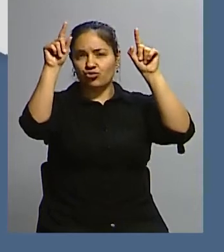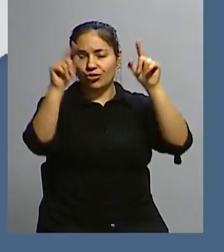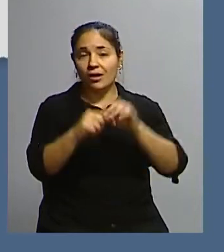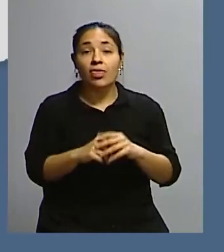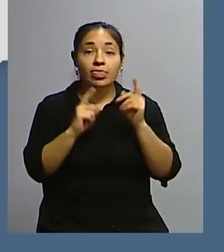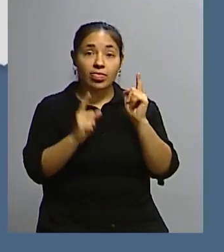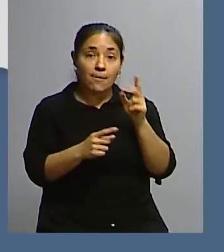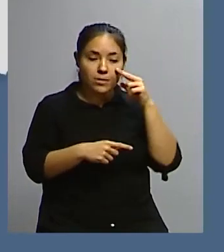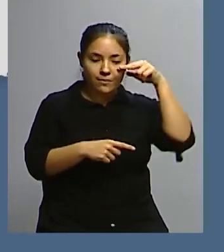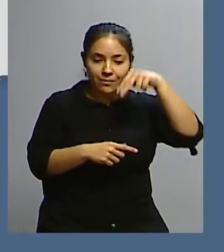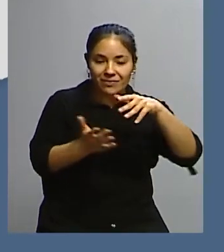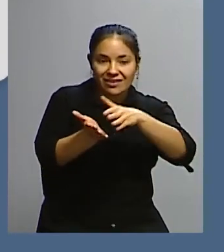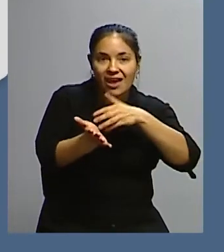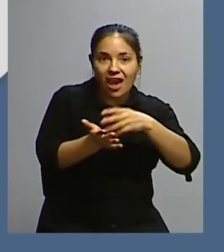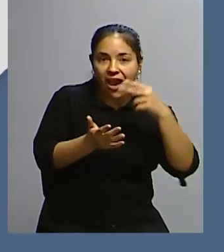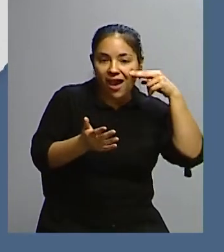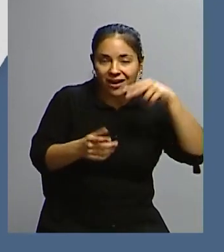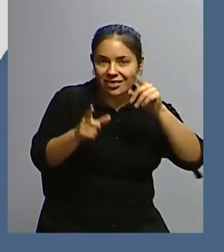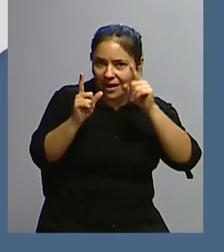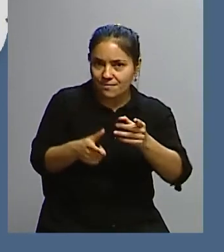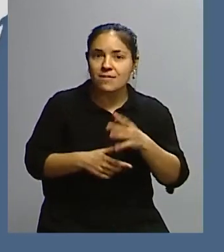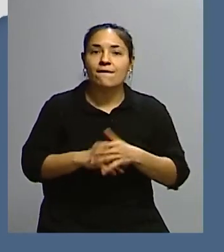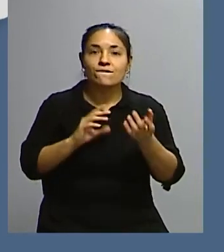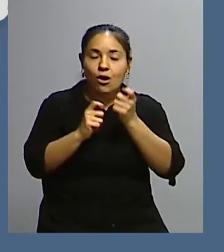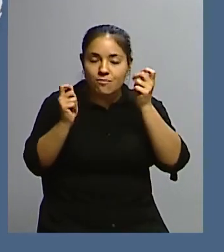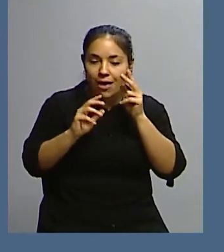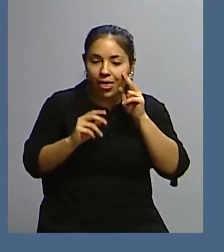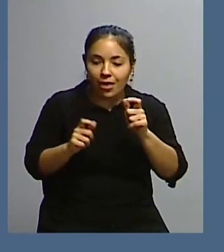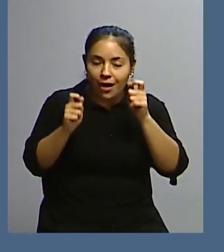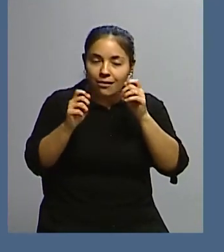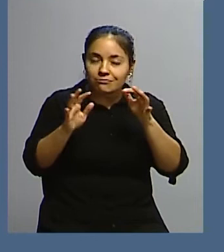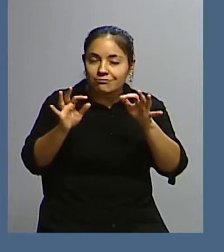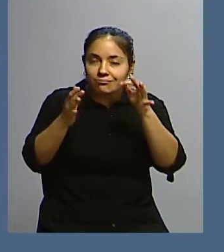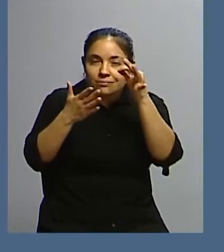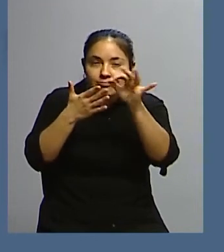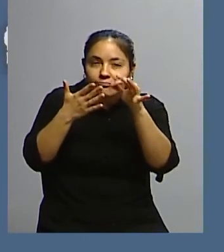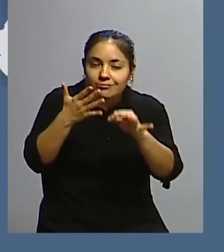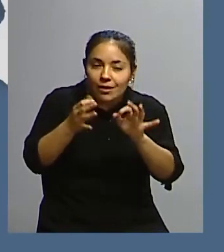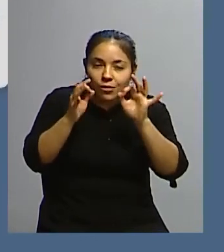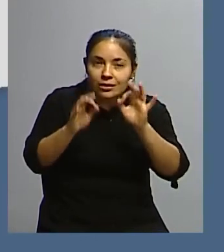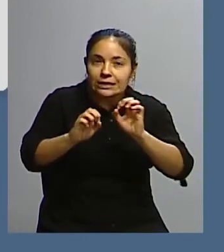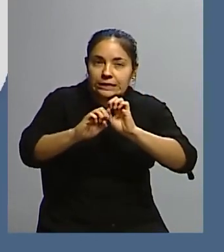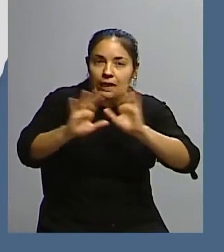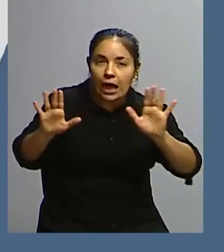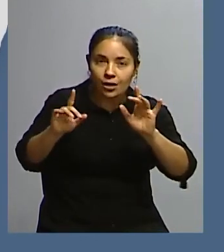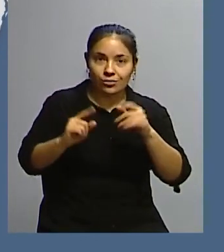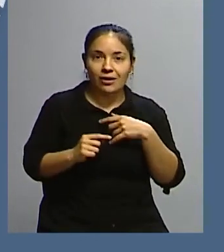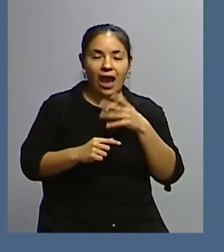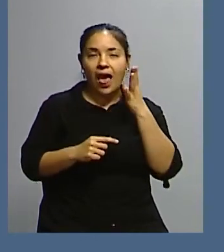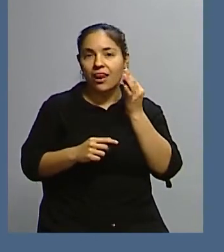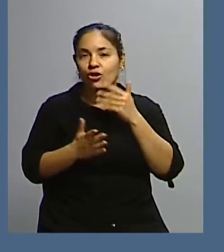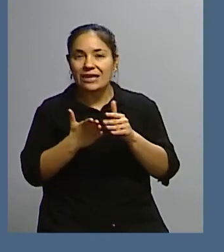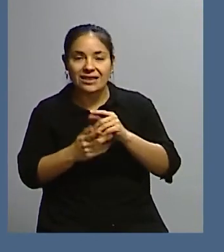nuestra tierra de una mejor manera, con una vista más aguda, más transparente, libre de prejuicios,